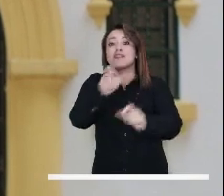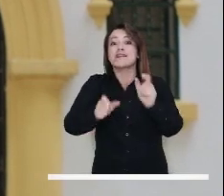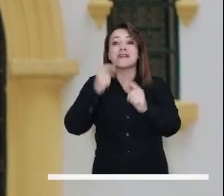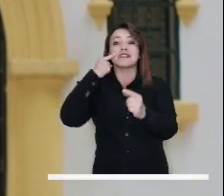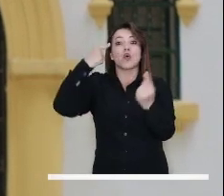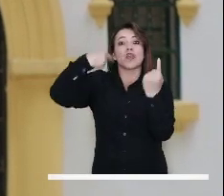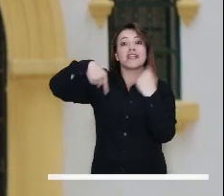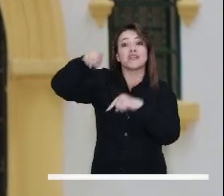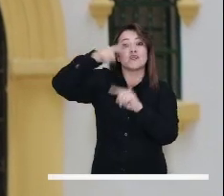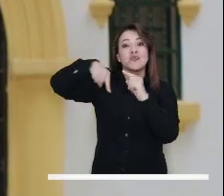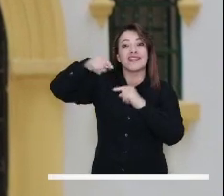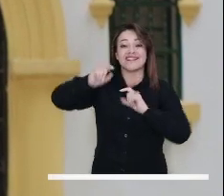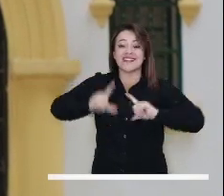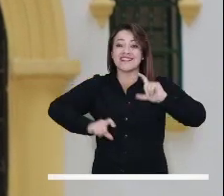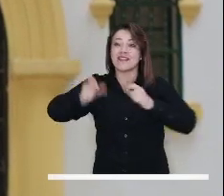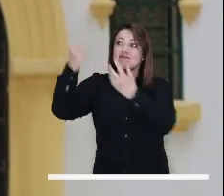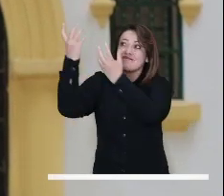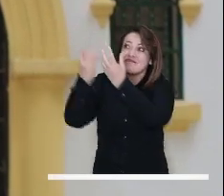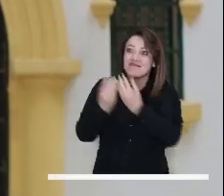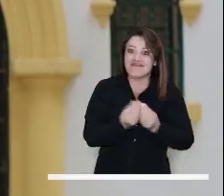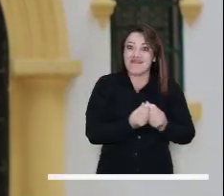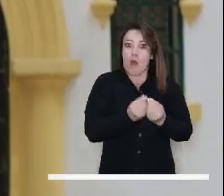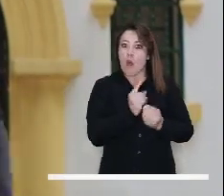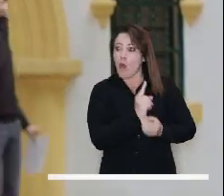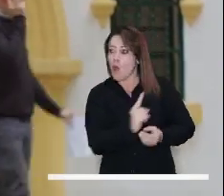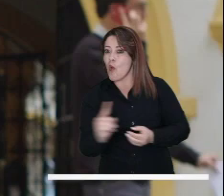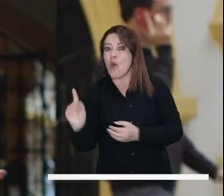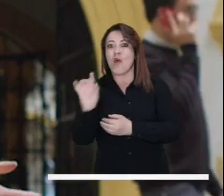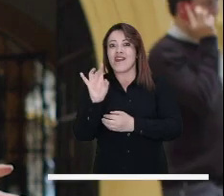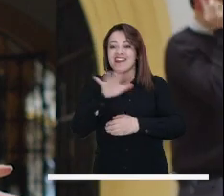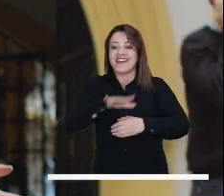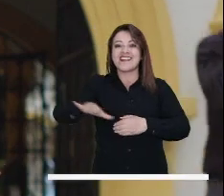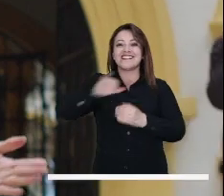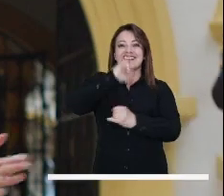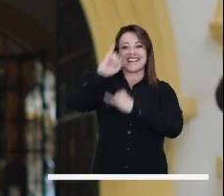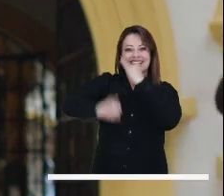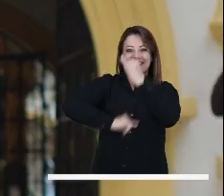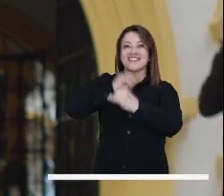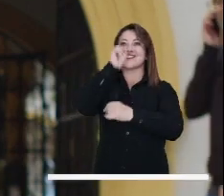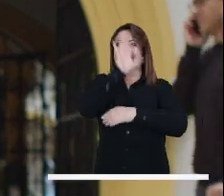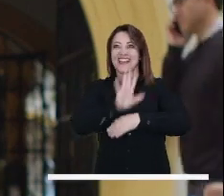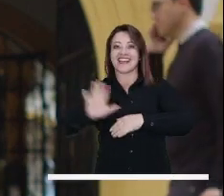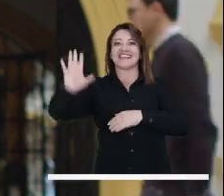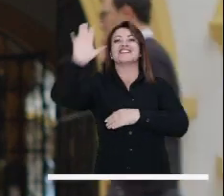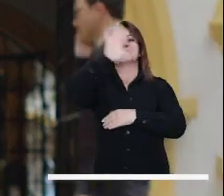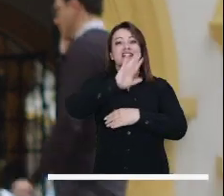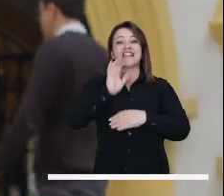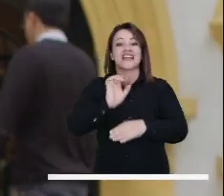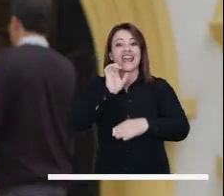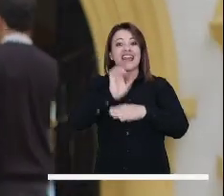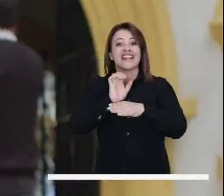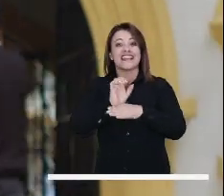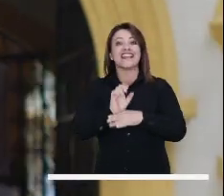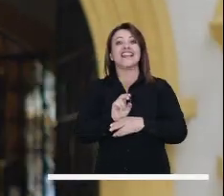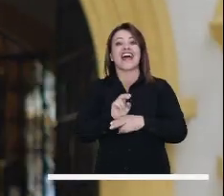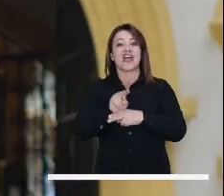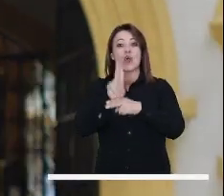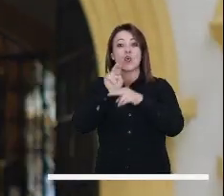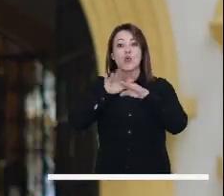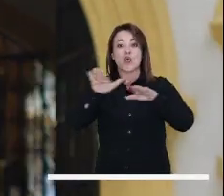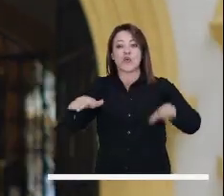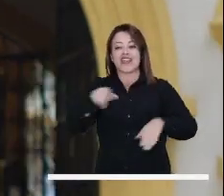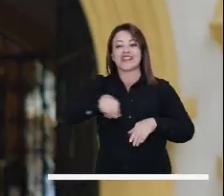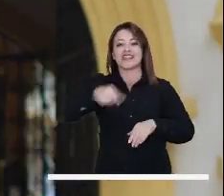millones de turistas cada año, 15 de ellos extranjeros. Y según la UNESCO, la capital ha sido reconocida como una de las ciudades